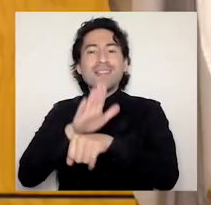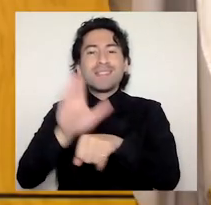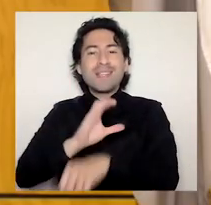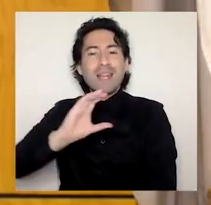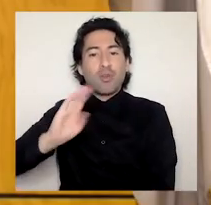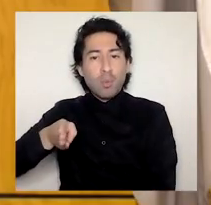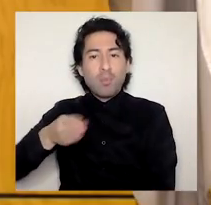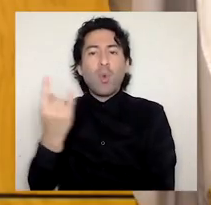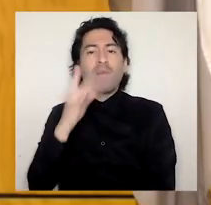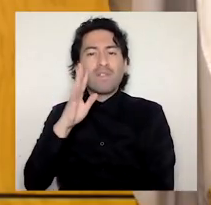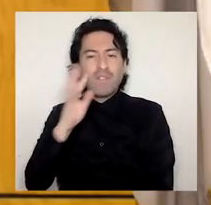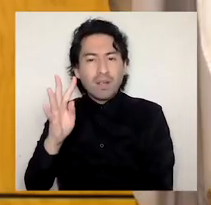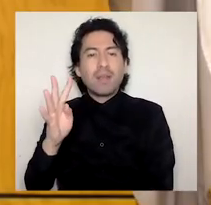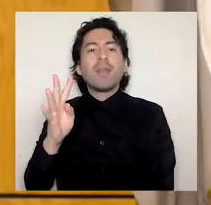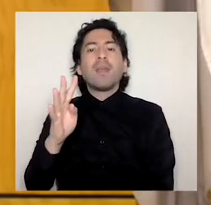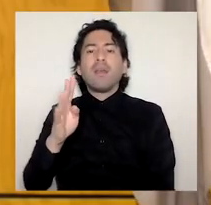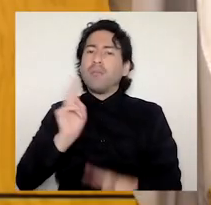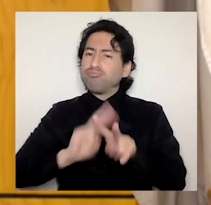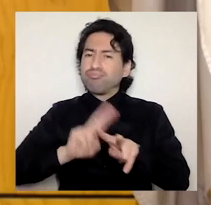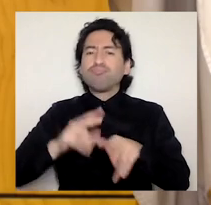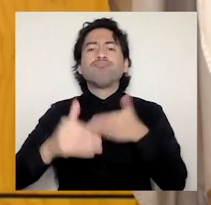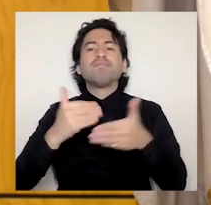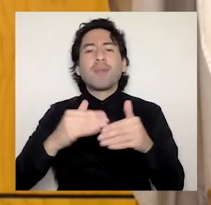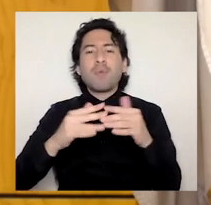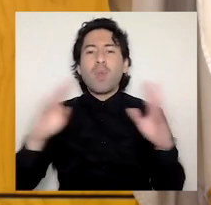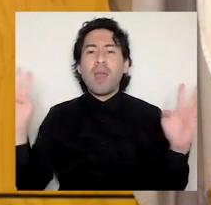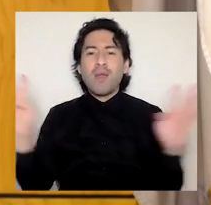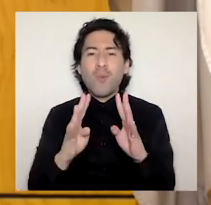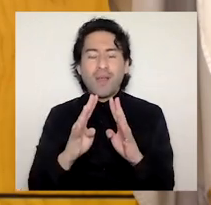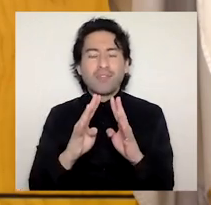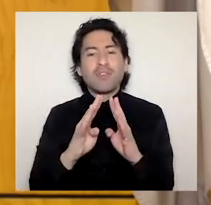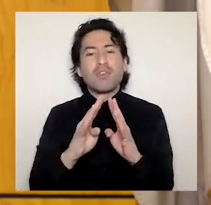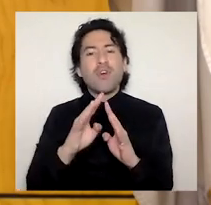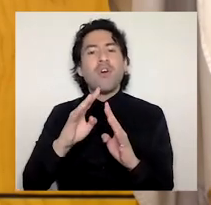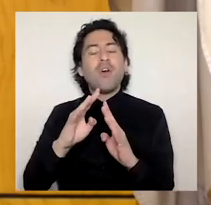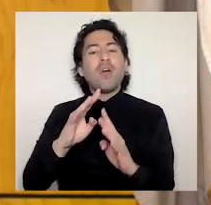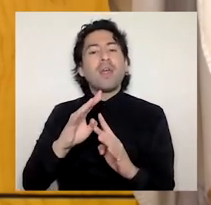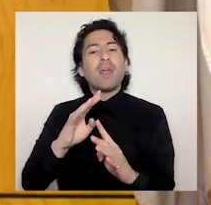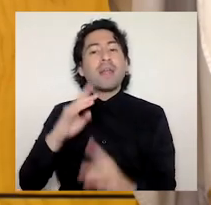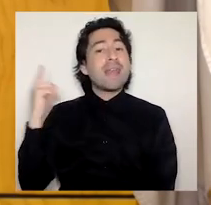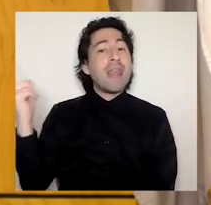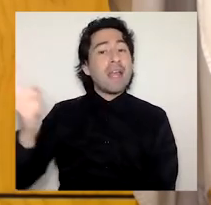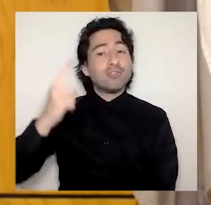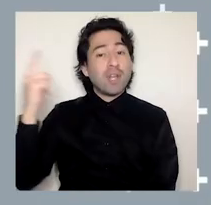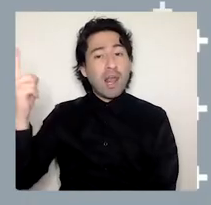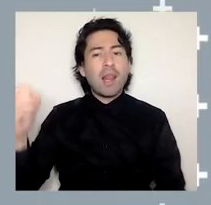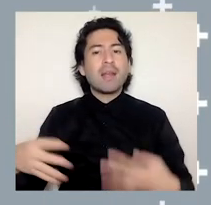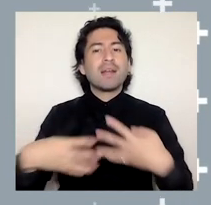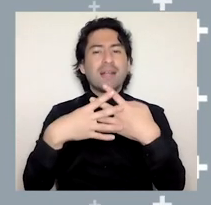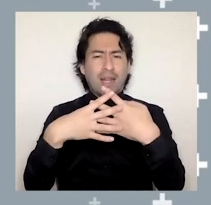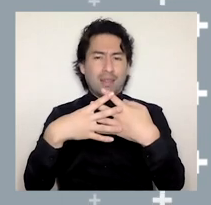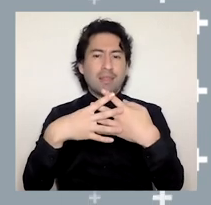Club UVB organizó y desarrolló el Encuentro Nacional de Cine Clubes Universitarios Red Quetch,